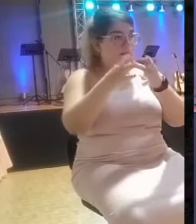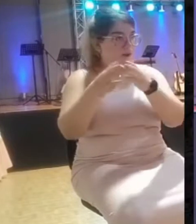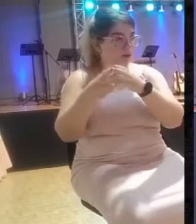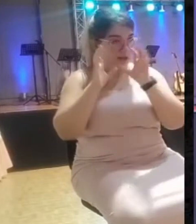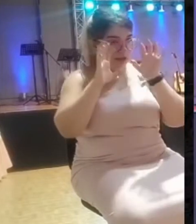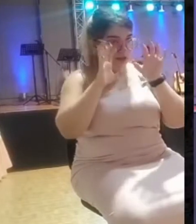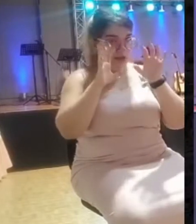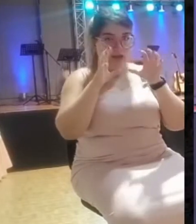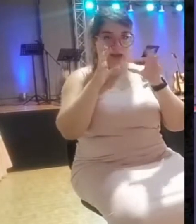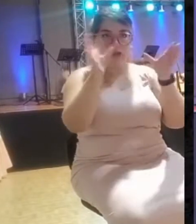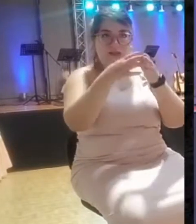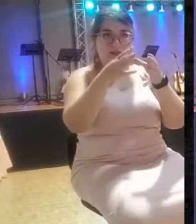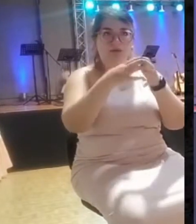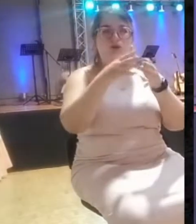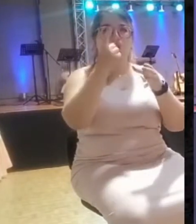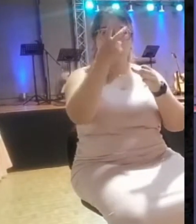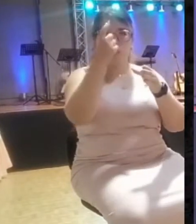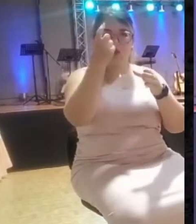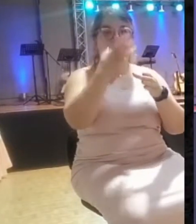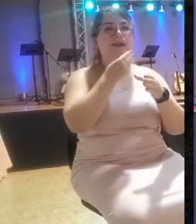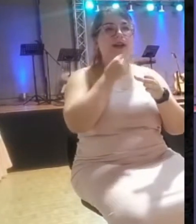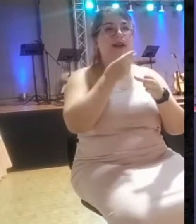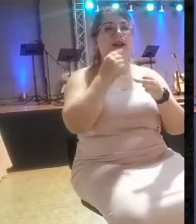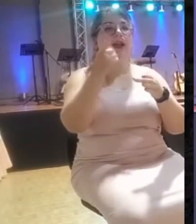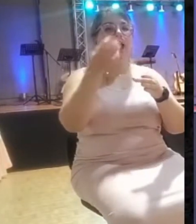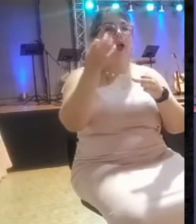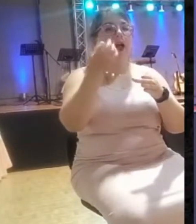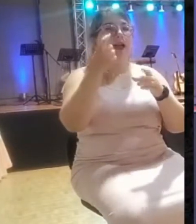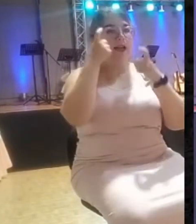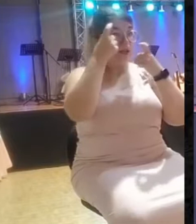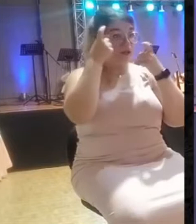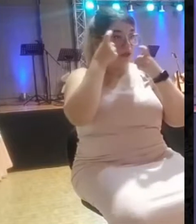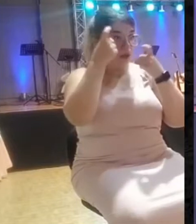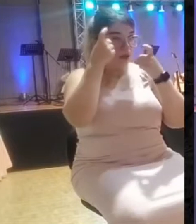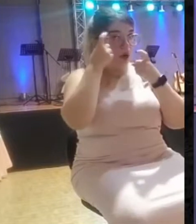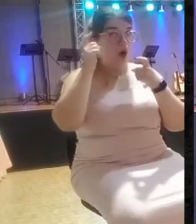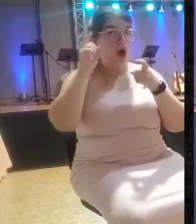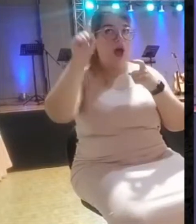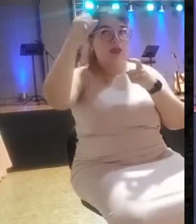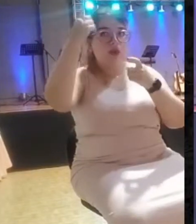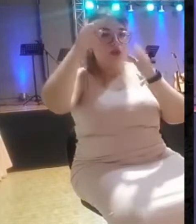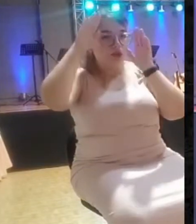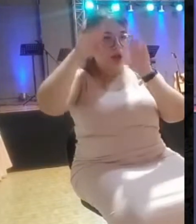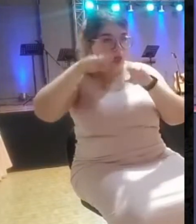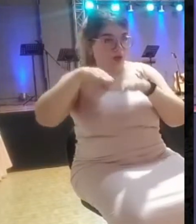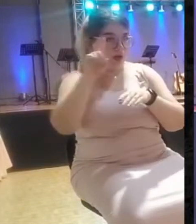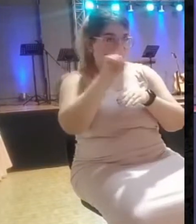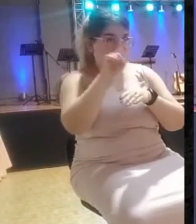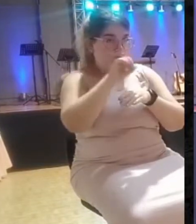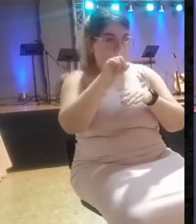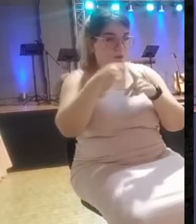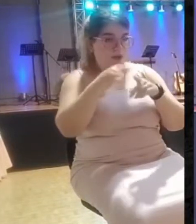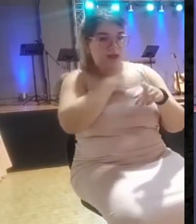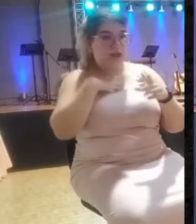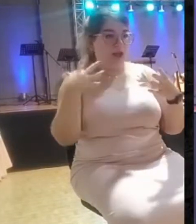porque entonces lo que va a suceder es que se van a ir con Judá y me van a abandonar a mí. Entonces, claro, él